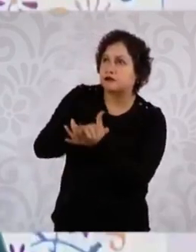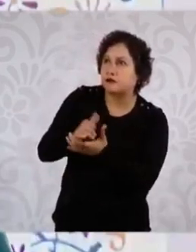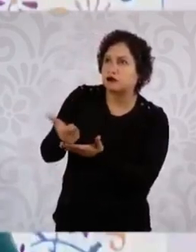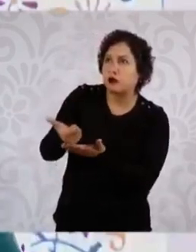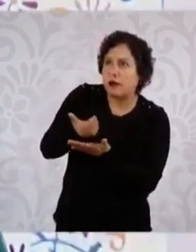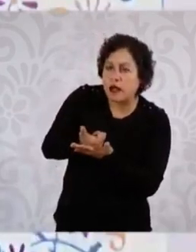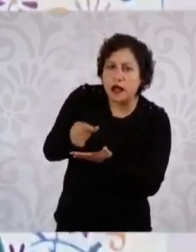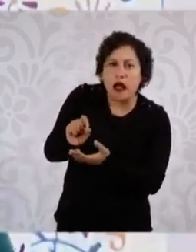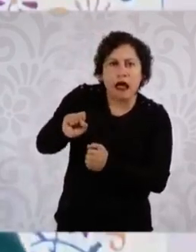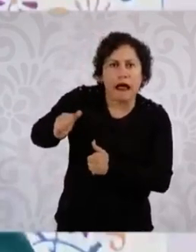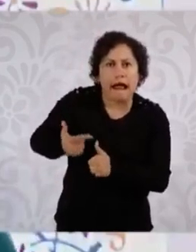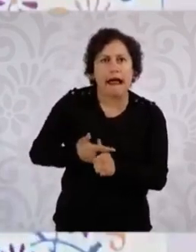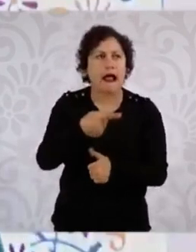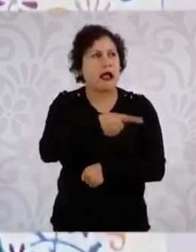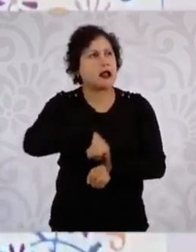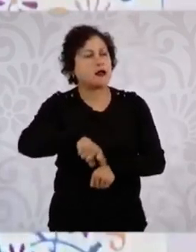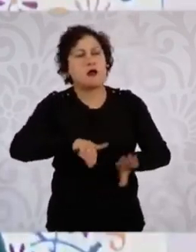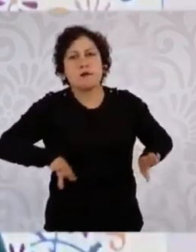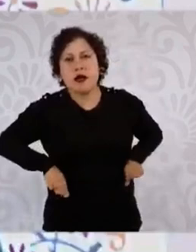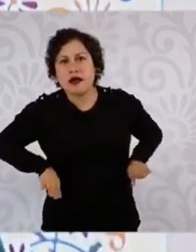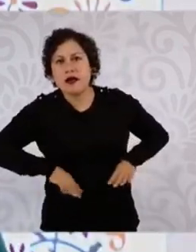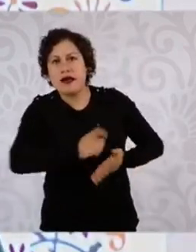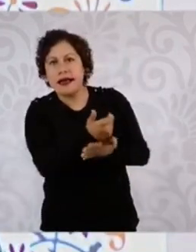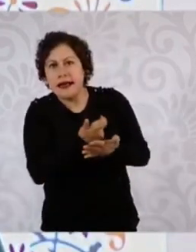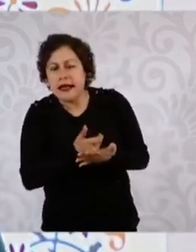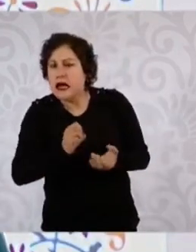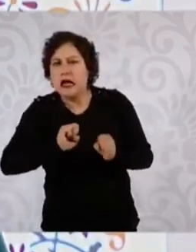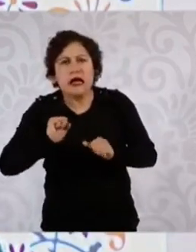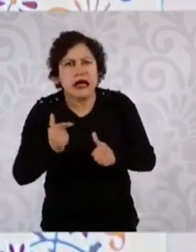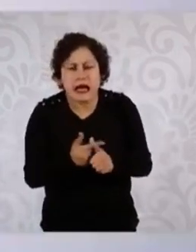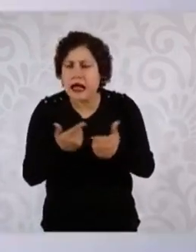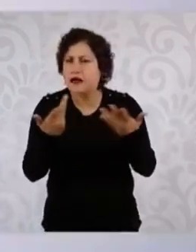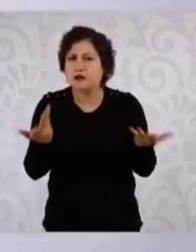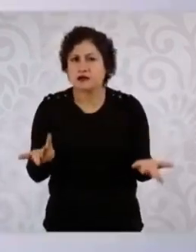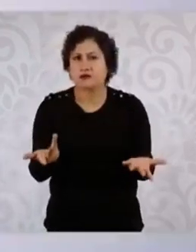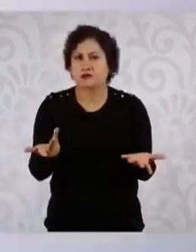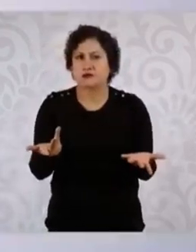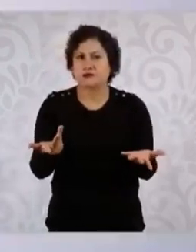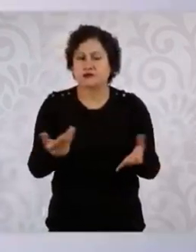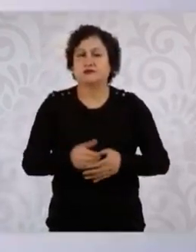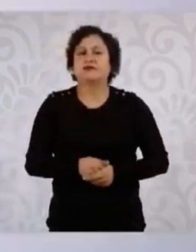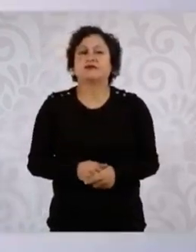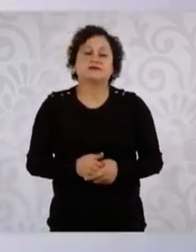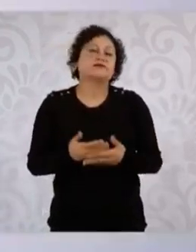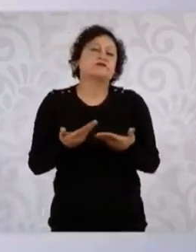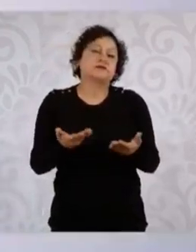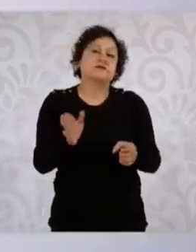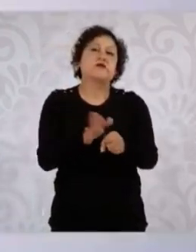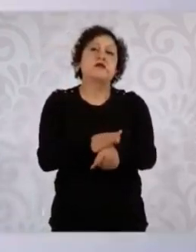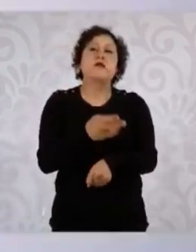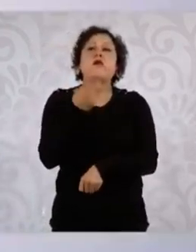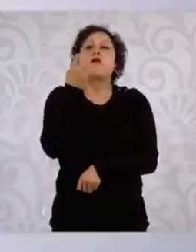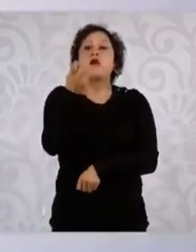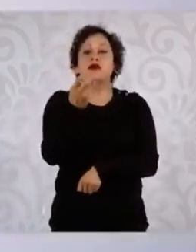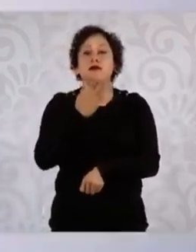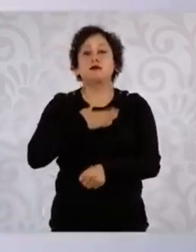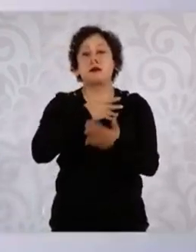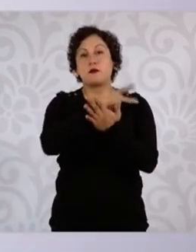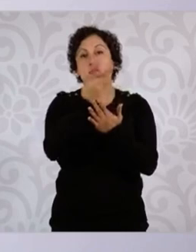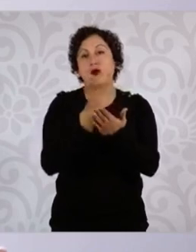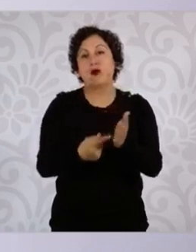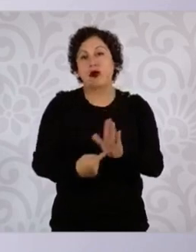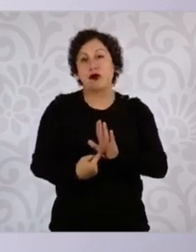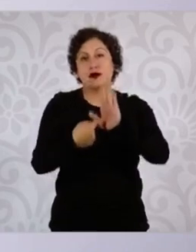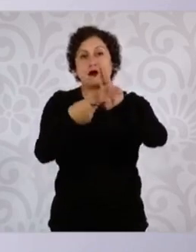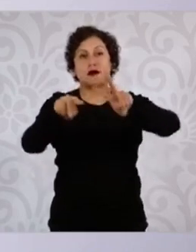tener algo para ellas. Entonces, por eso este programa de 60-64 fue